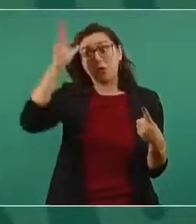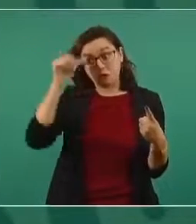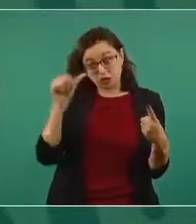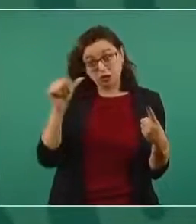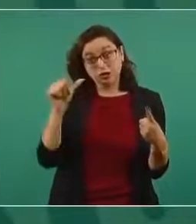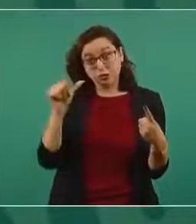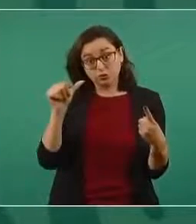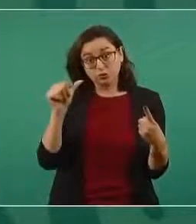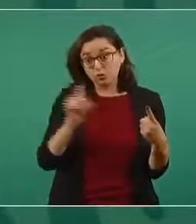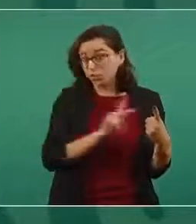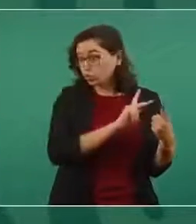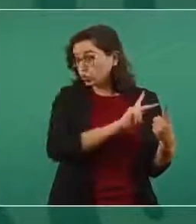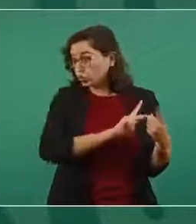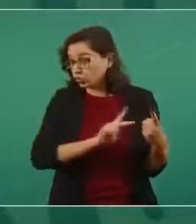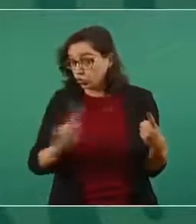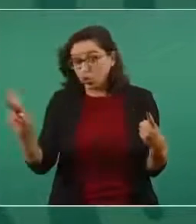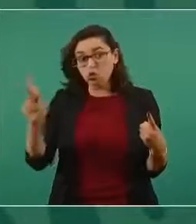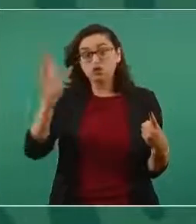de todos